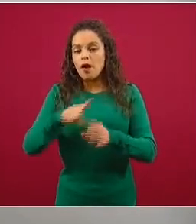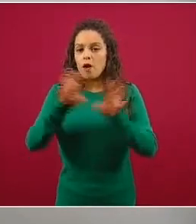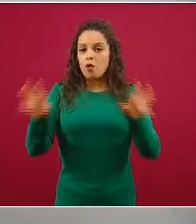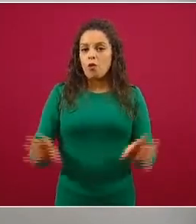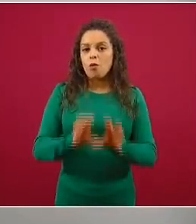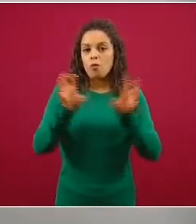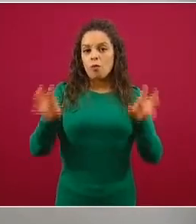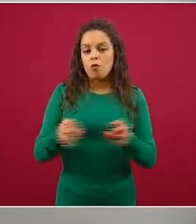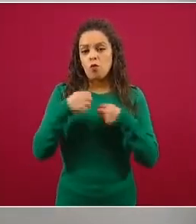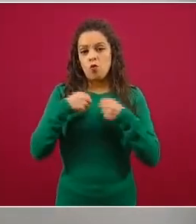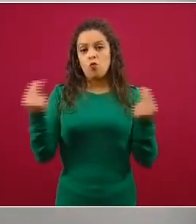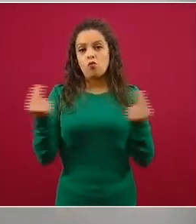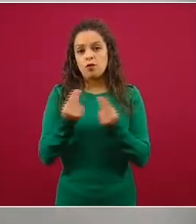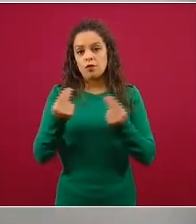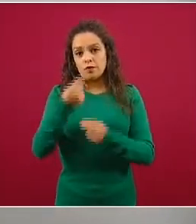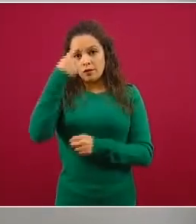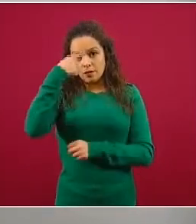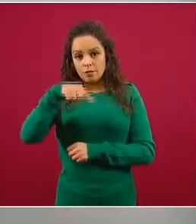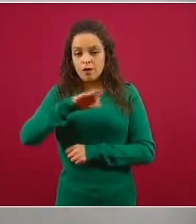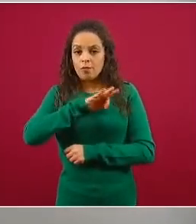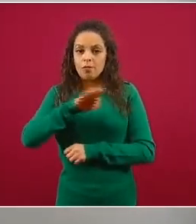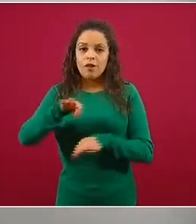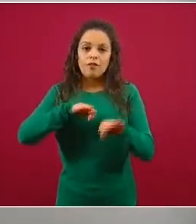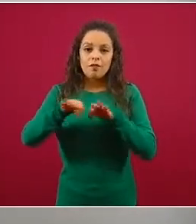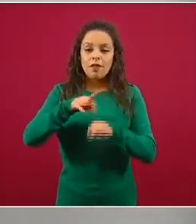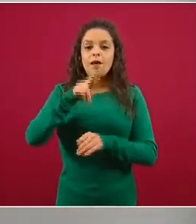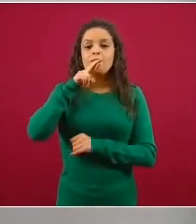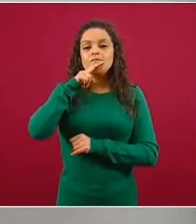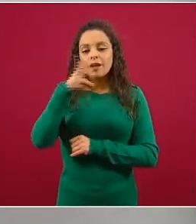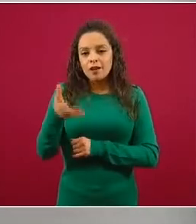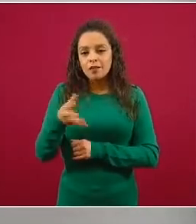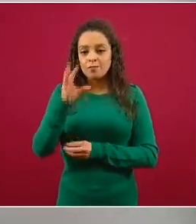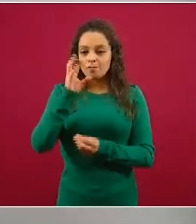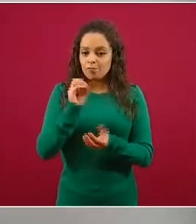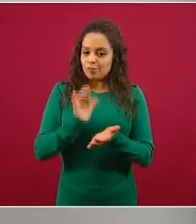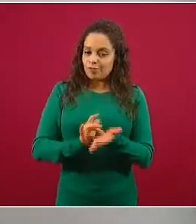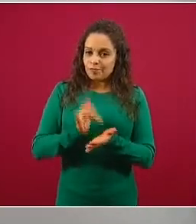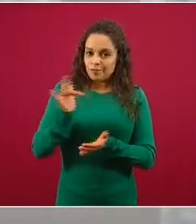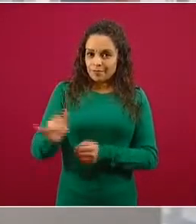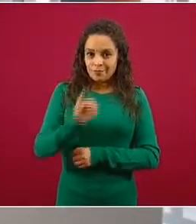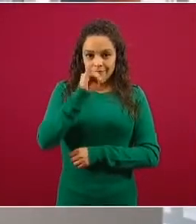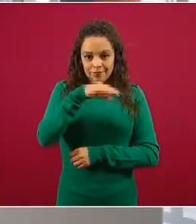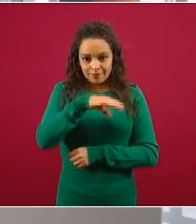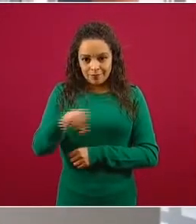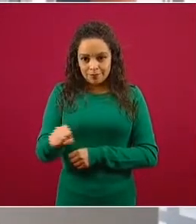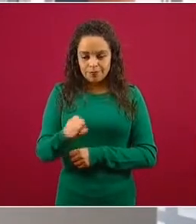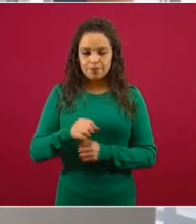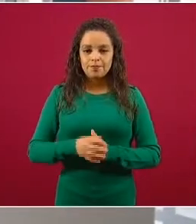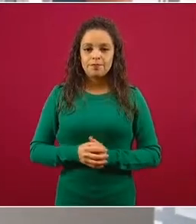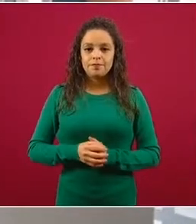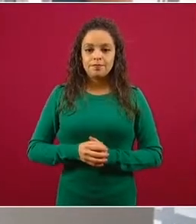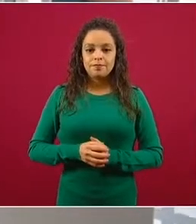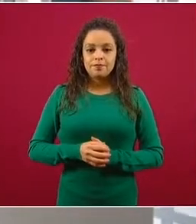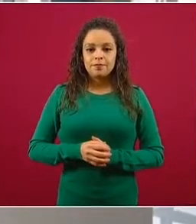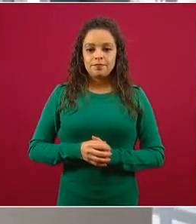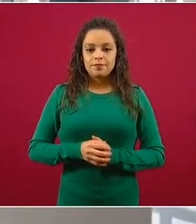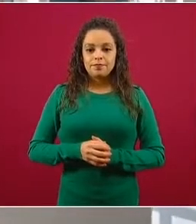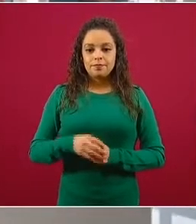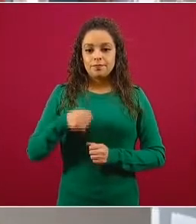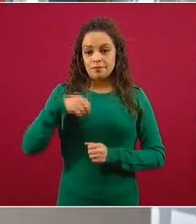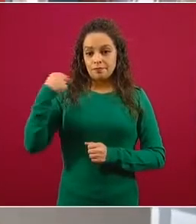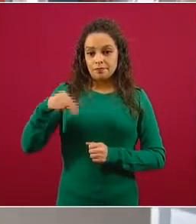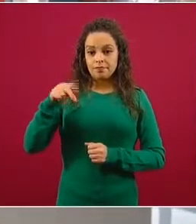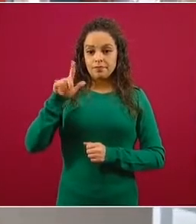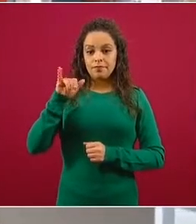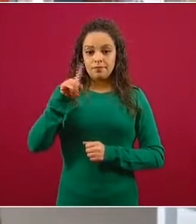para desarrollar mejor mis actividades. Muchas gracias, IMSS. Mi nombre es Liza Navarra,